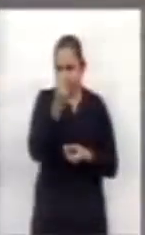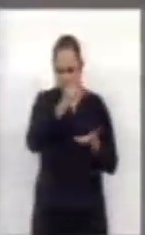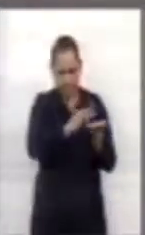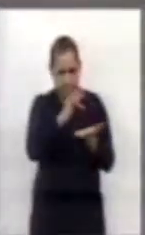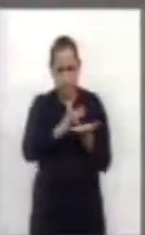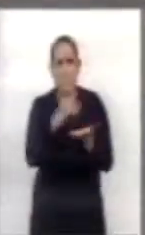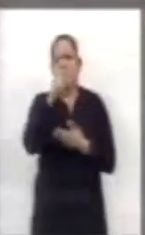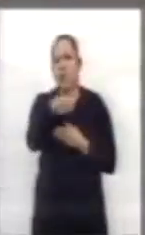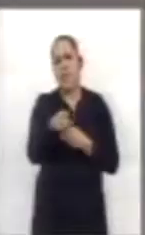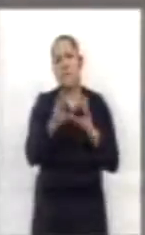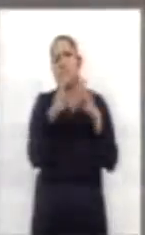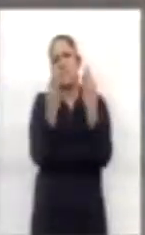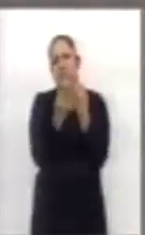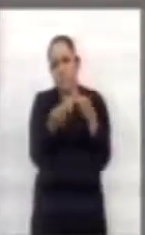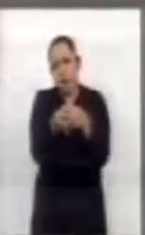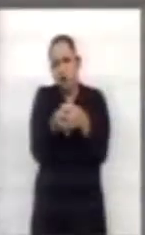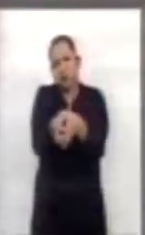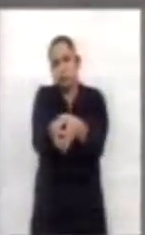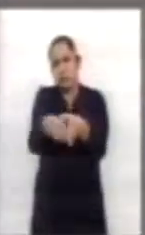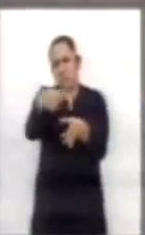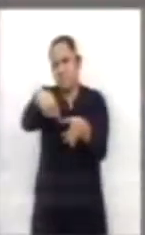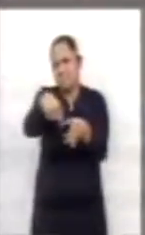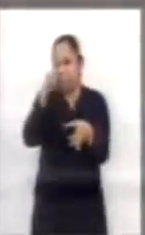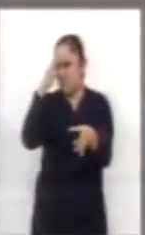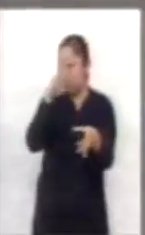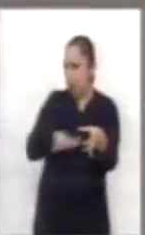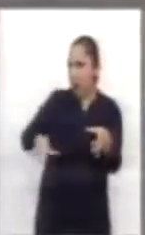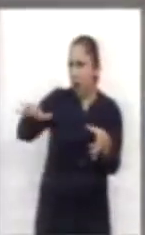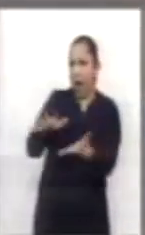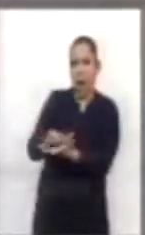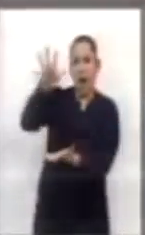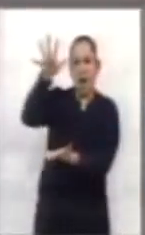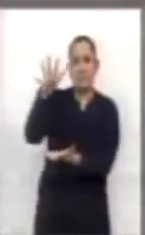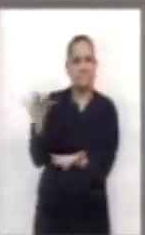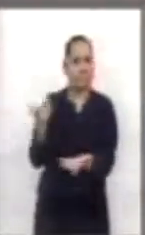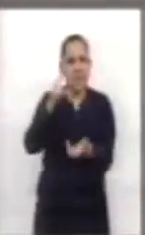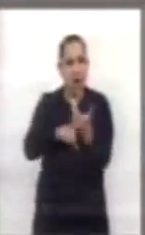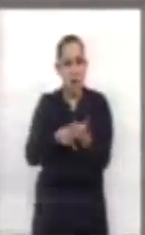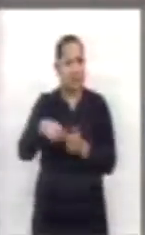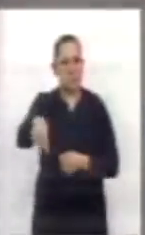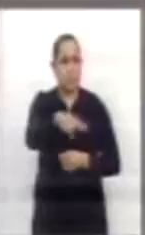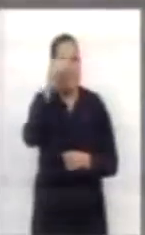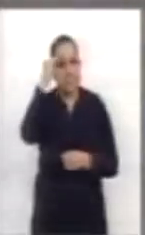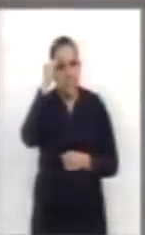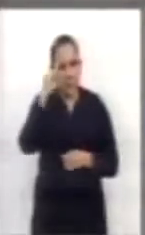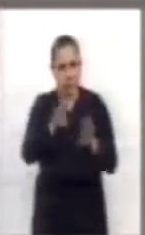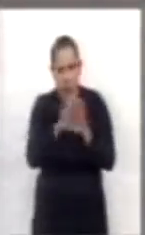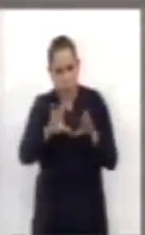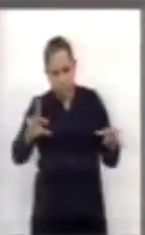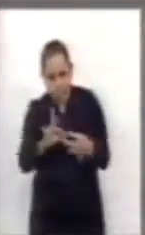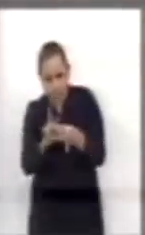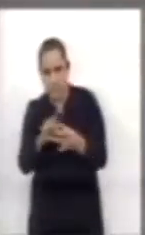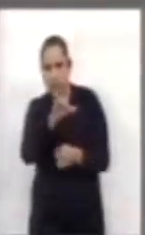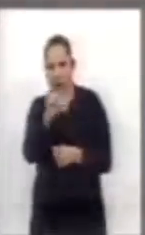estos factores, por lo que imponen un esquema que inclusive atenta contra los recursos naturales. El